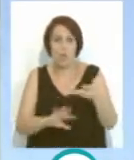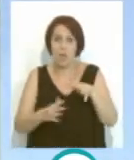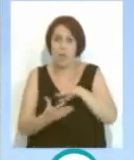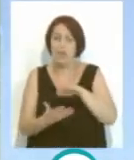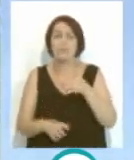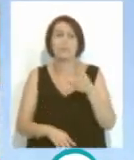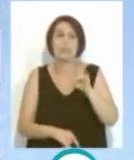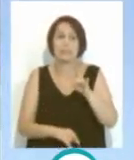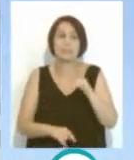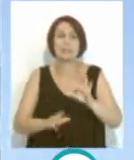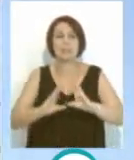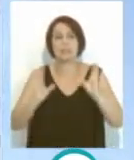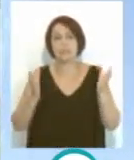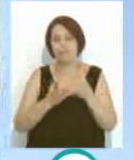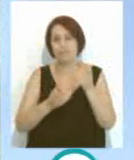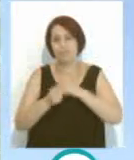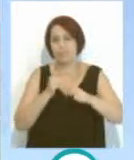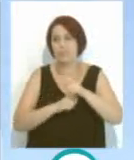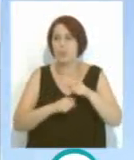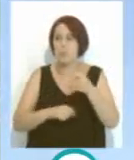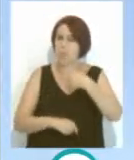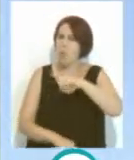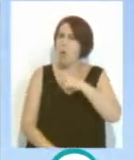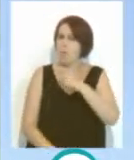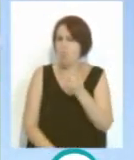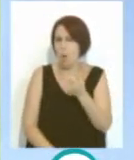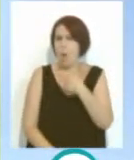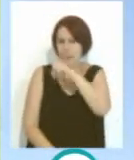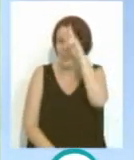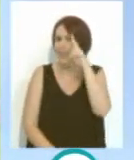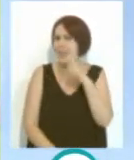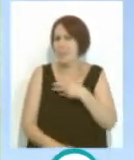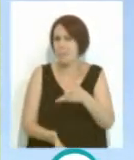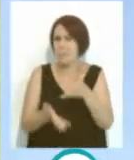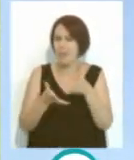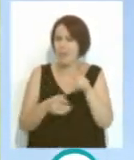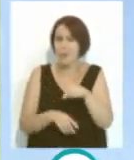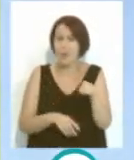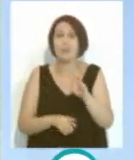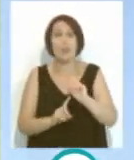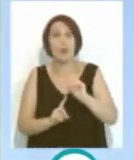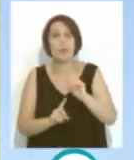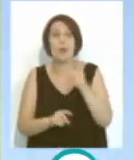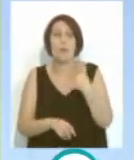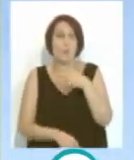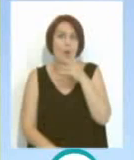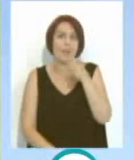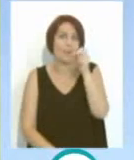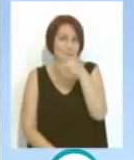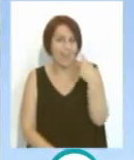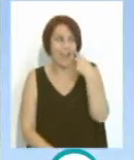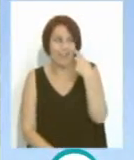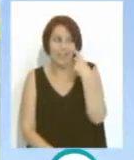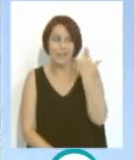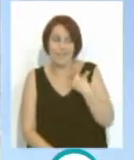peña agrupa, ¿no? Pues tú le metas ahí un poquito merengón, ¿no? No, no, que va, que va. No, no, me hubiera encantado, a vista de resultados. resultados.